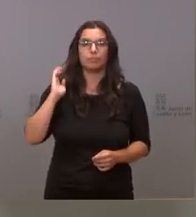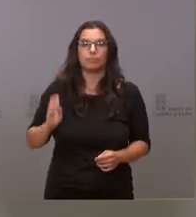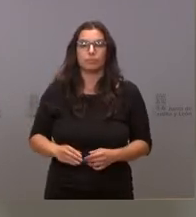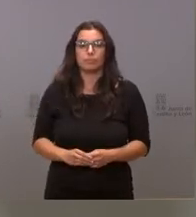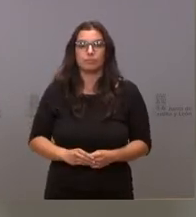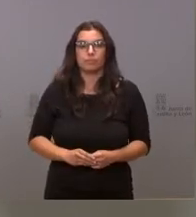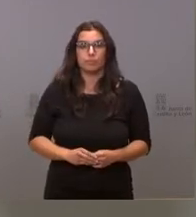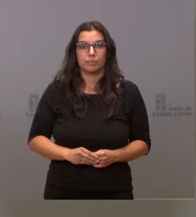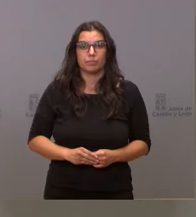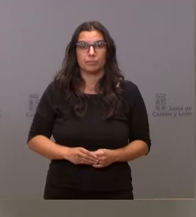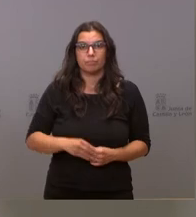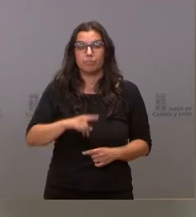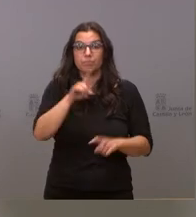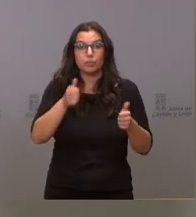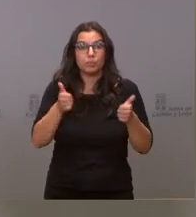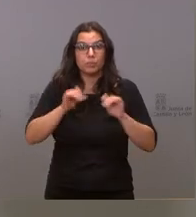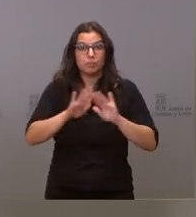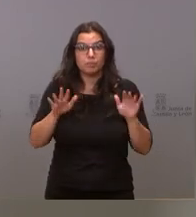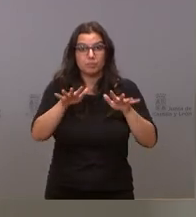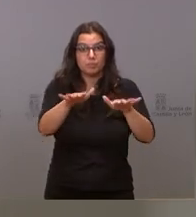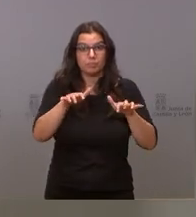Si no se producen más preguntas en la sala.